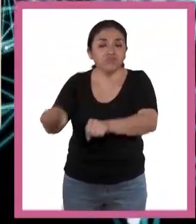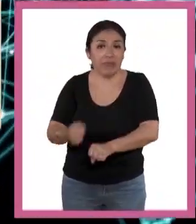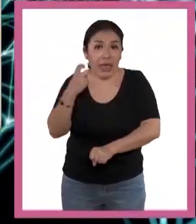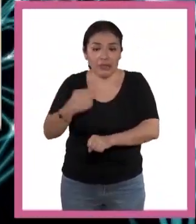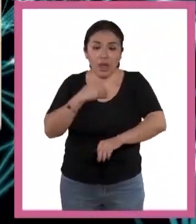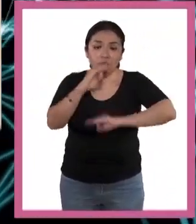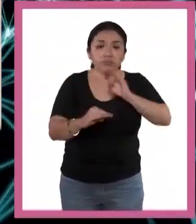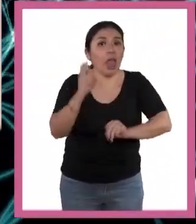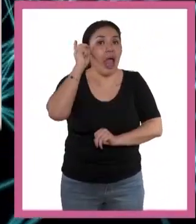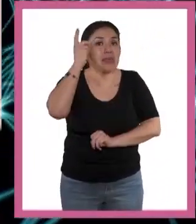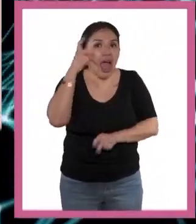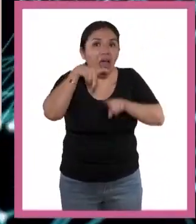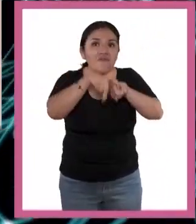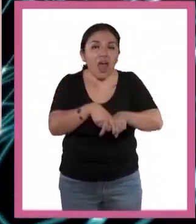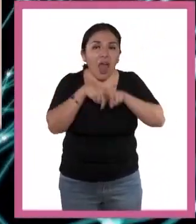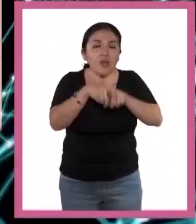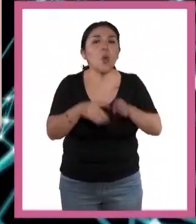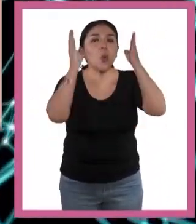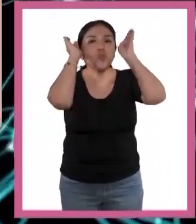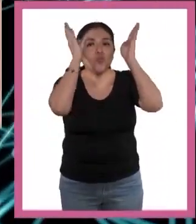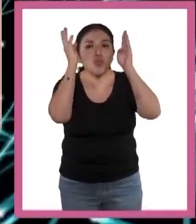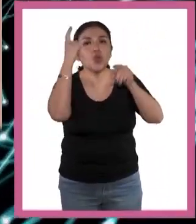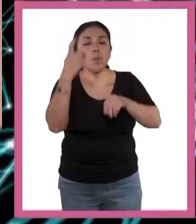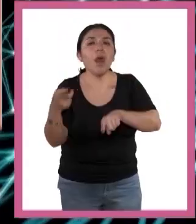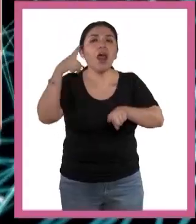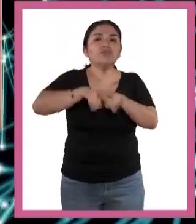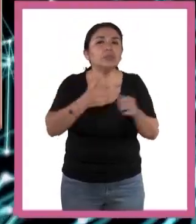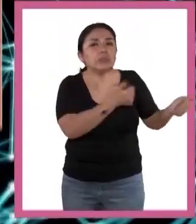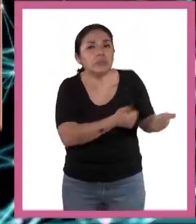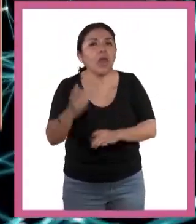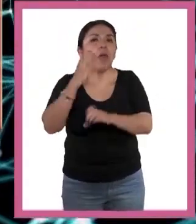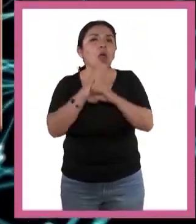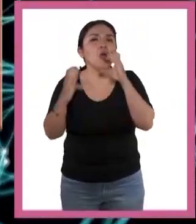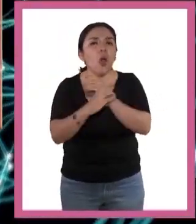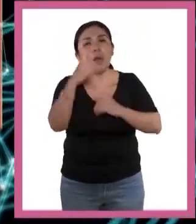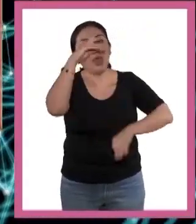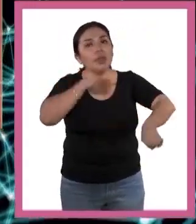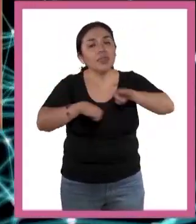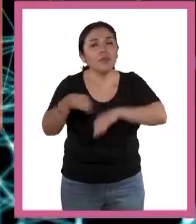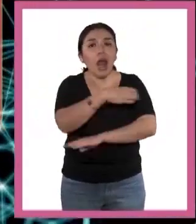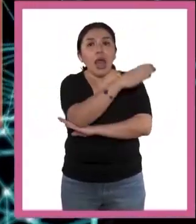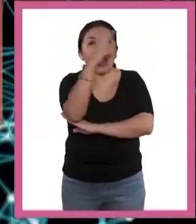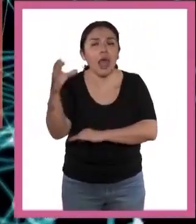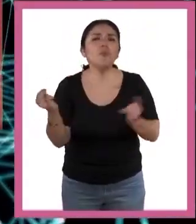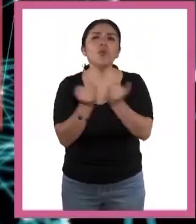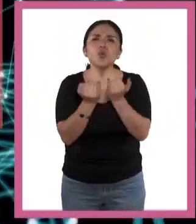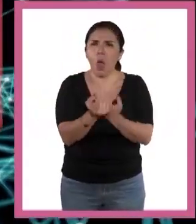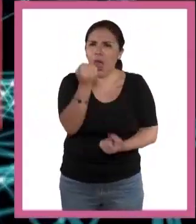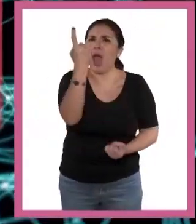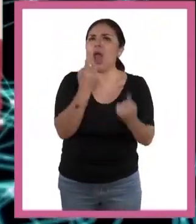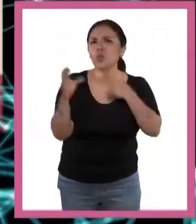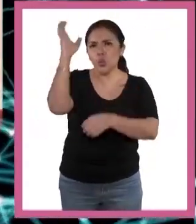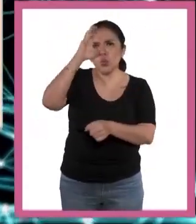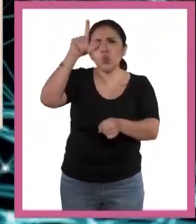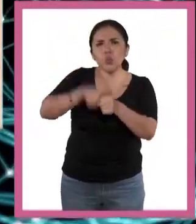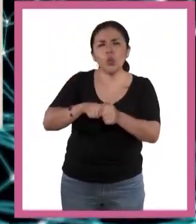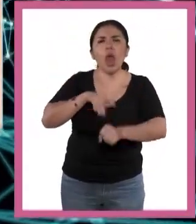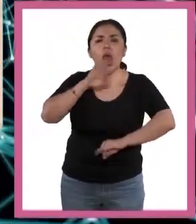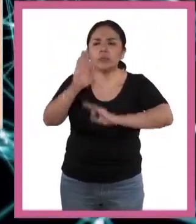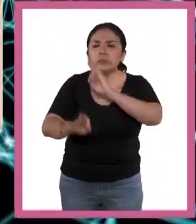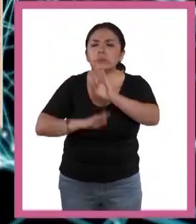Domesticamos a los caballos y los burros para montarlos y para trabajar en el campo. Incluso algunas culturas